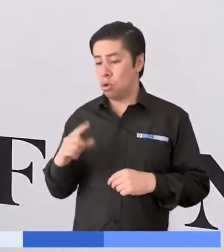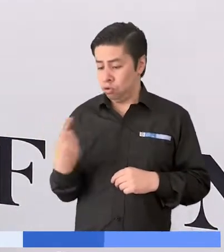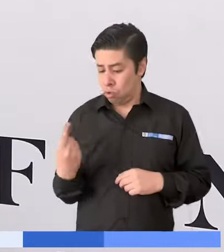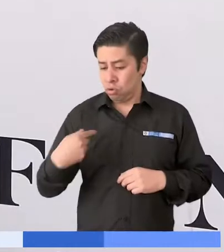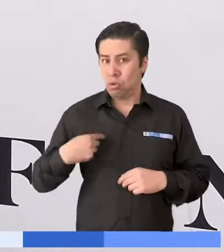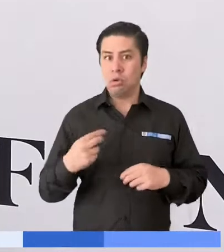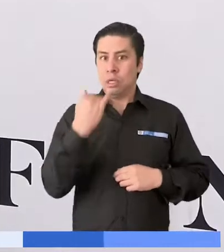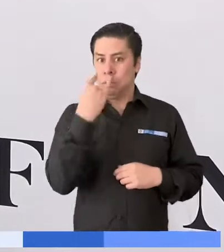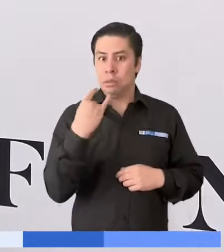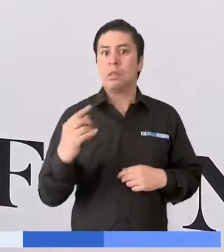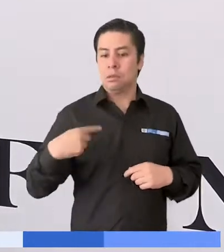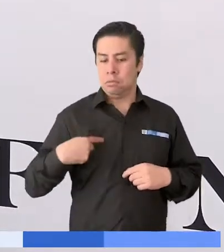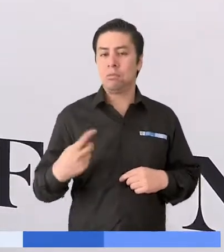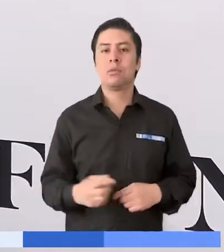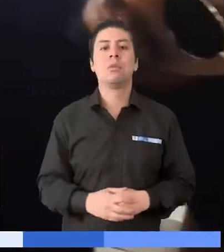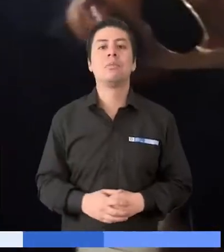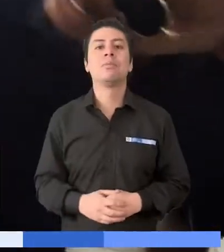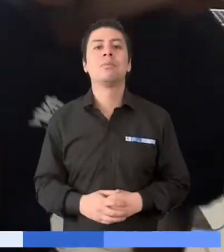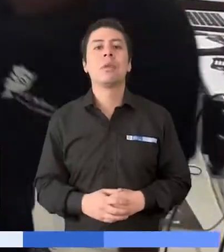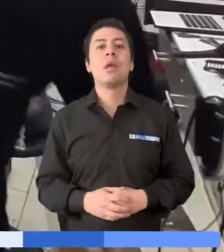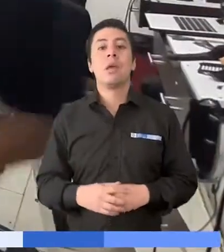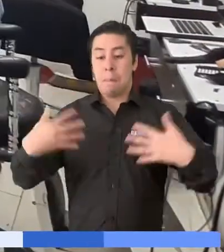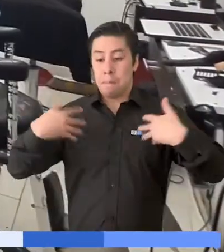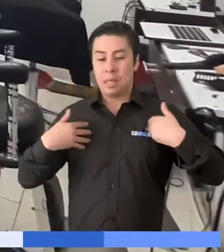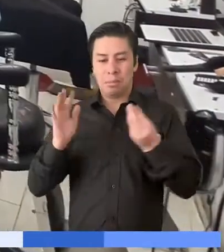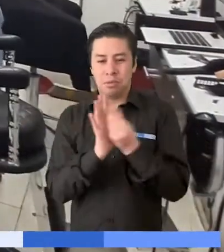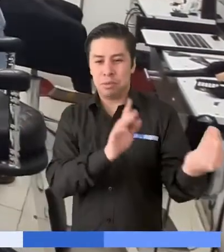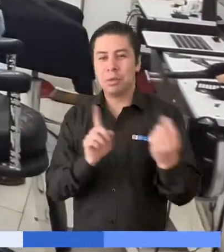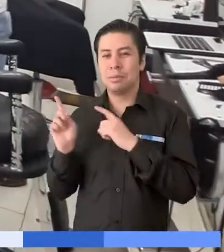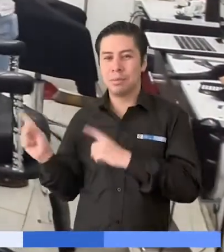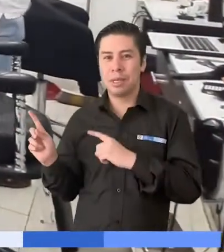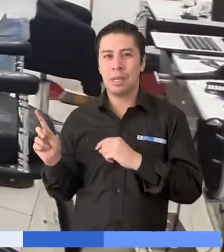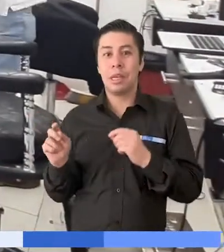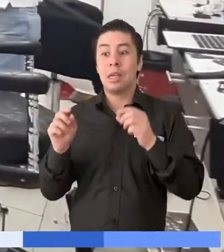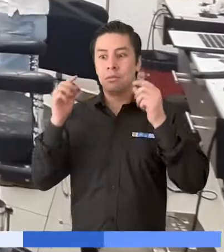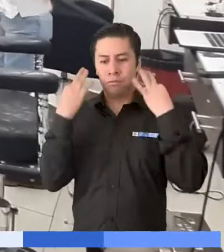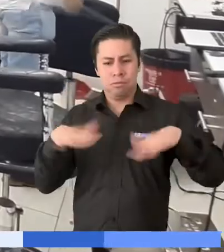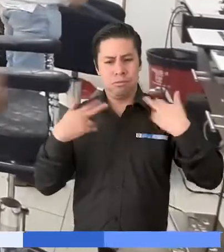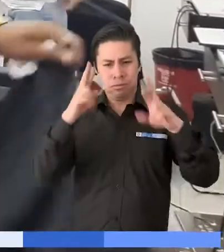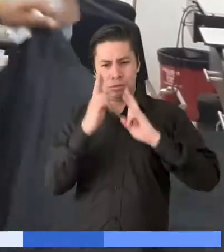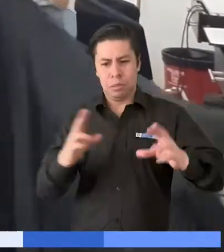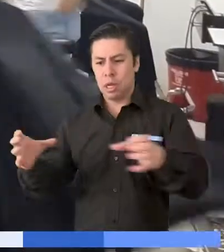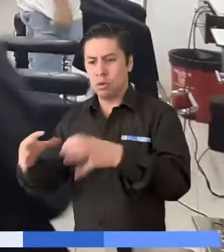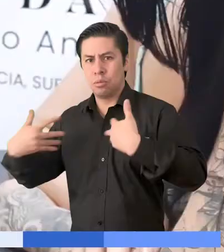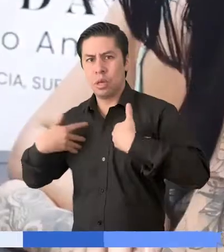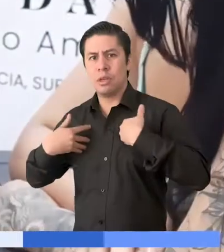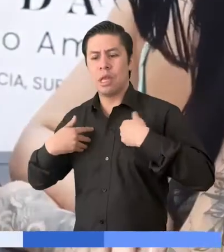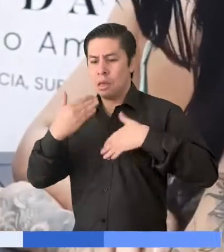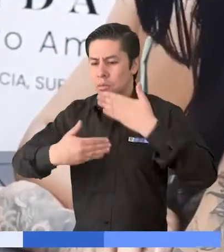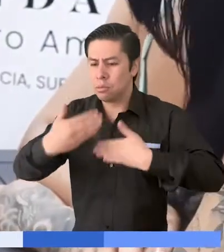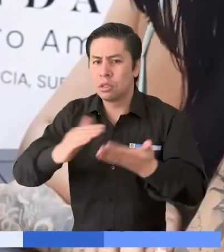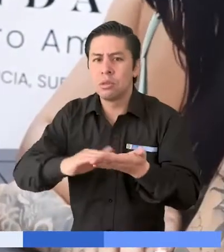auténtico, inigualable. Como víctima de desplazamiento forzado, destaca la labor de la unidad